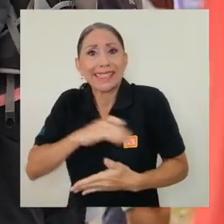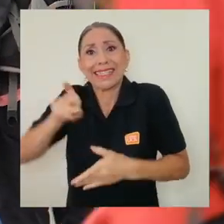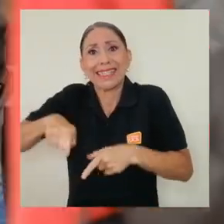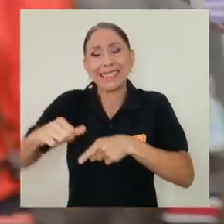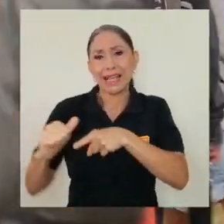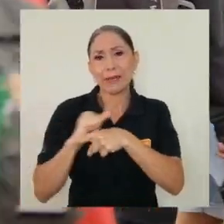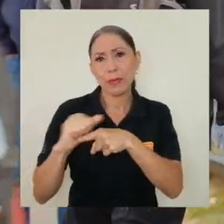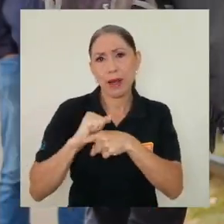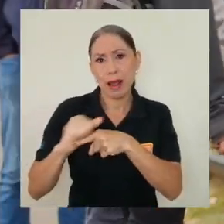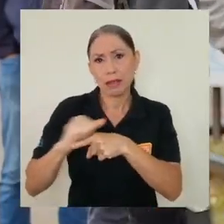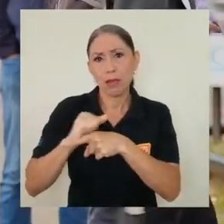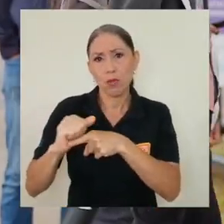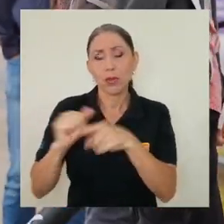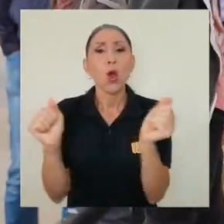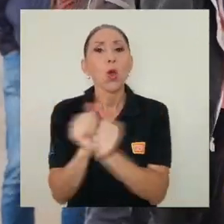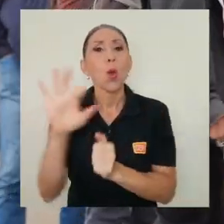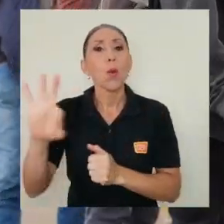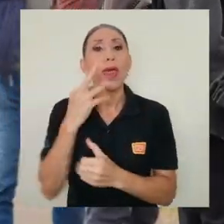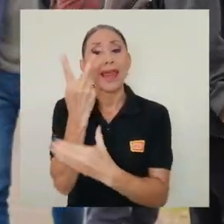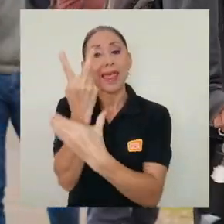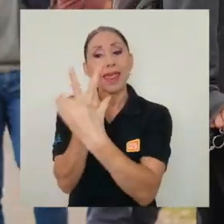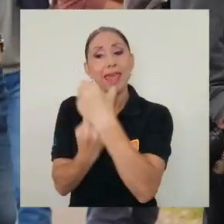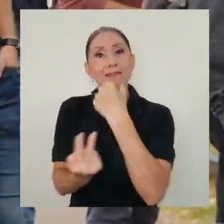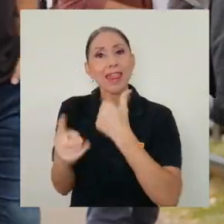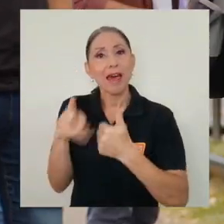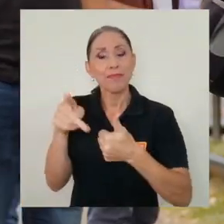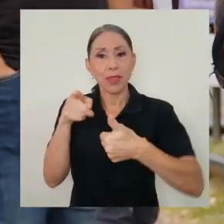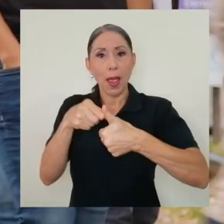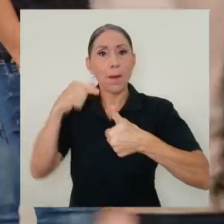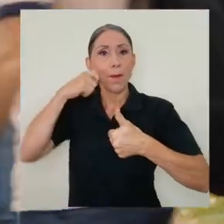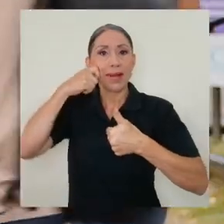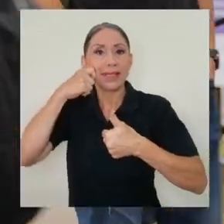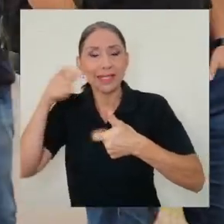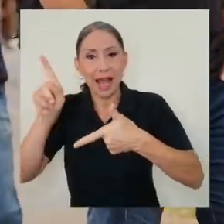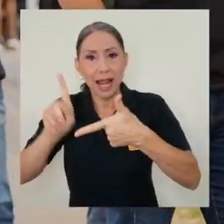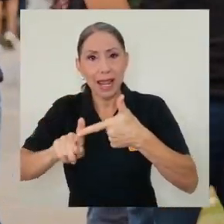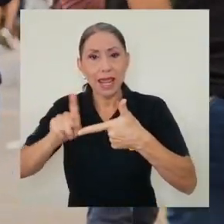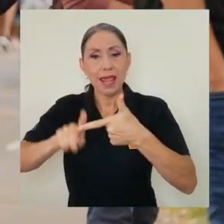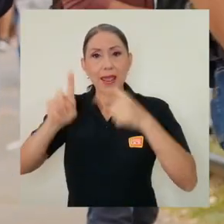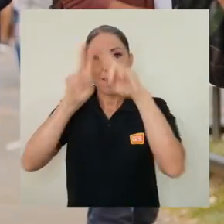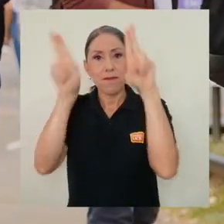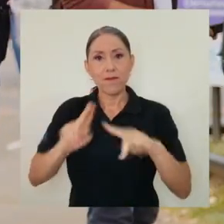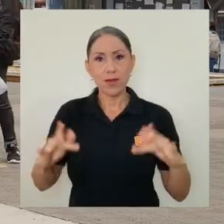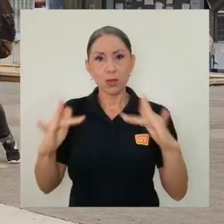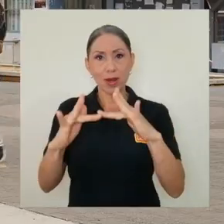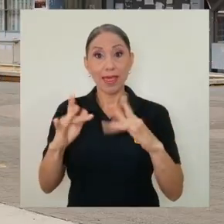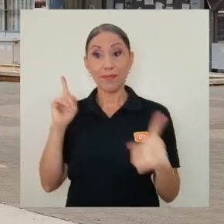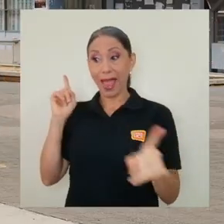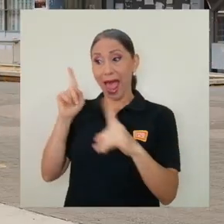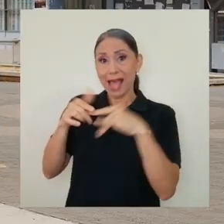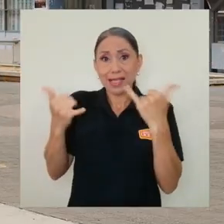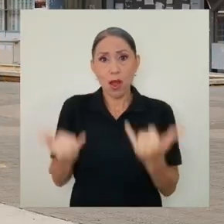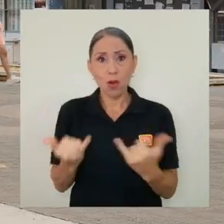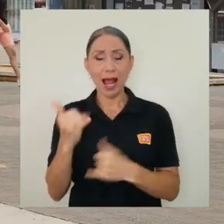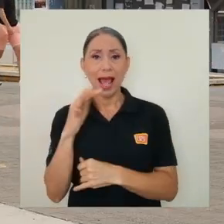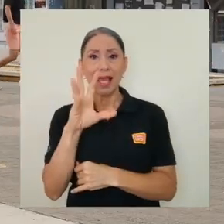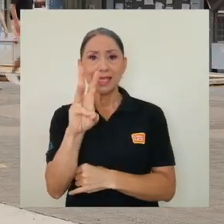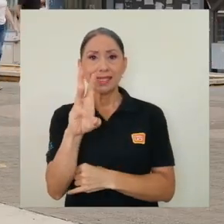práctico bajo una modalidad híbrida entre la presencialidad y la virtualidad. A la fecha,